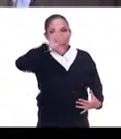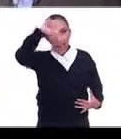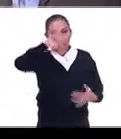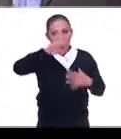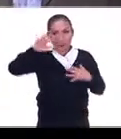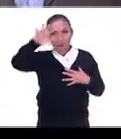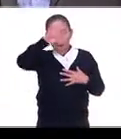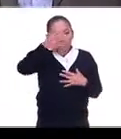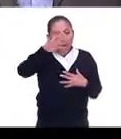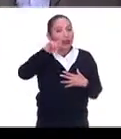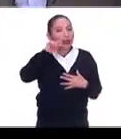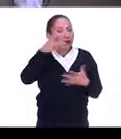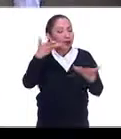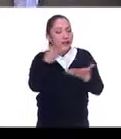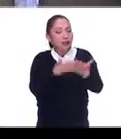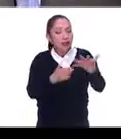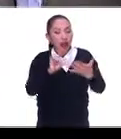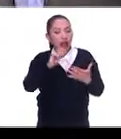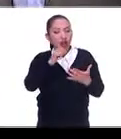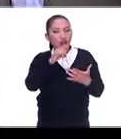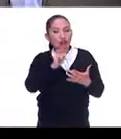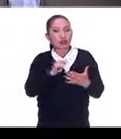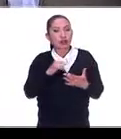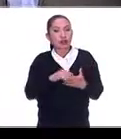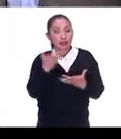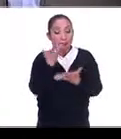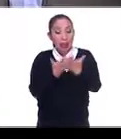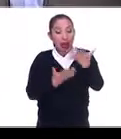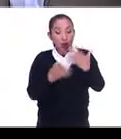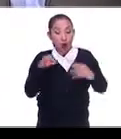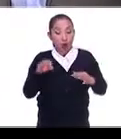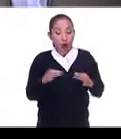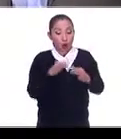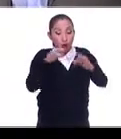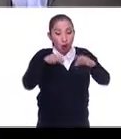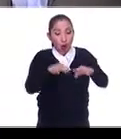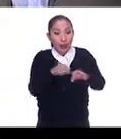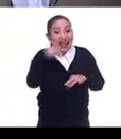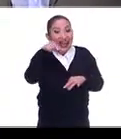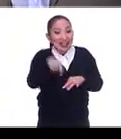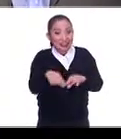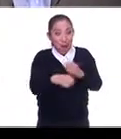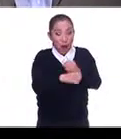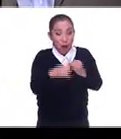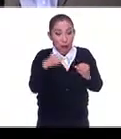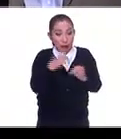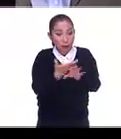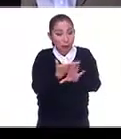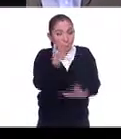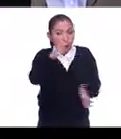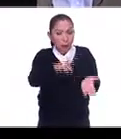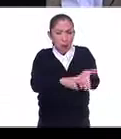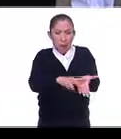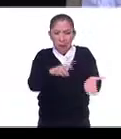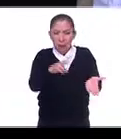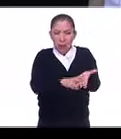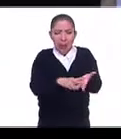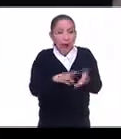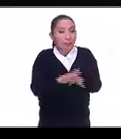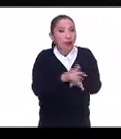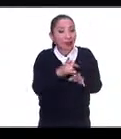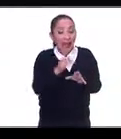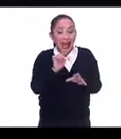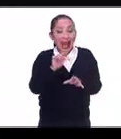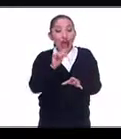está hecho con algodón hilado a mano. Este objeto es muy valioso por